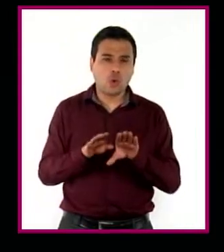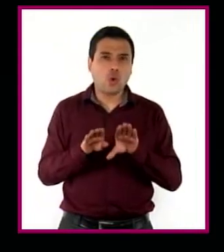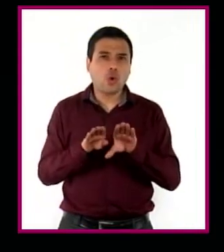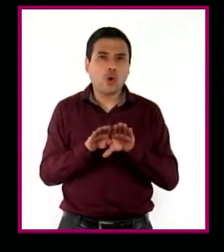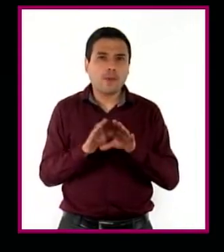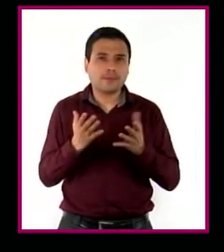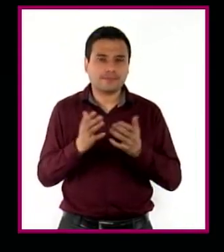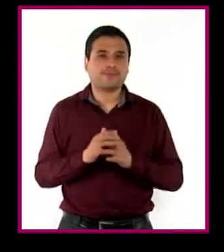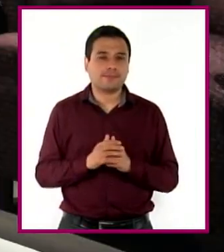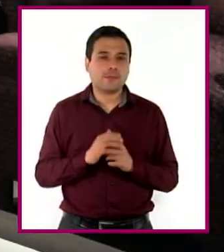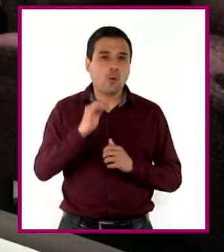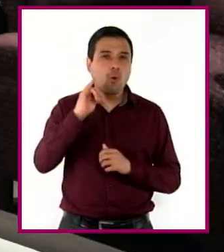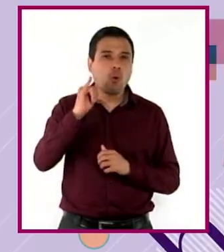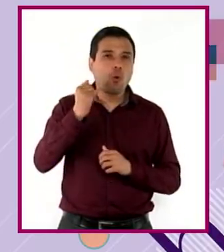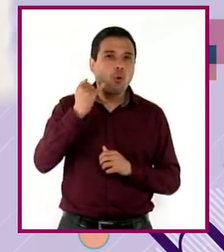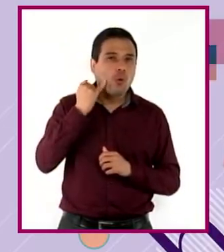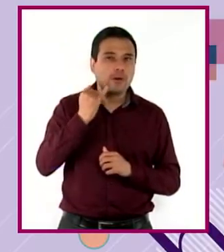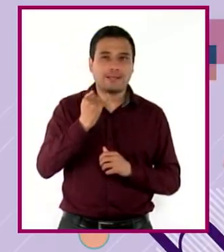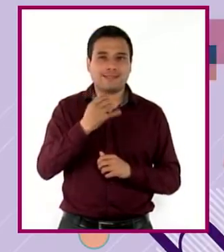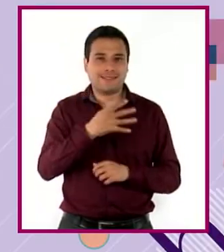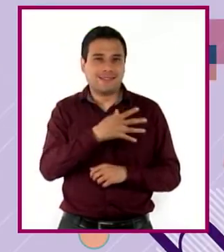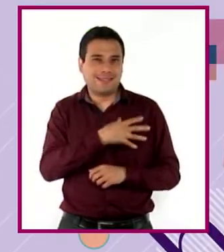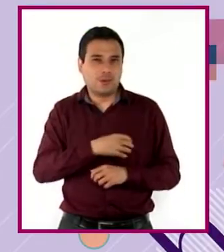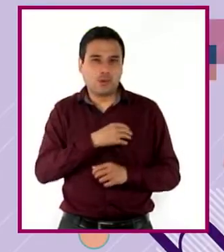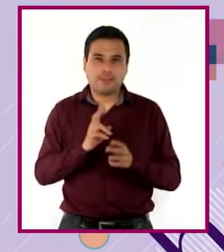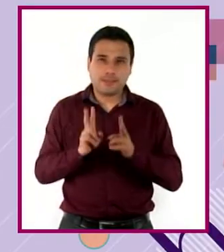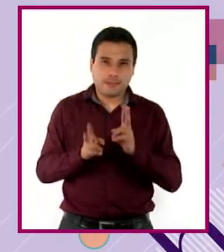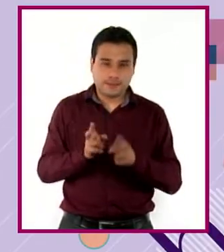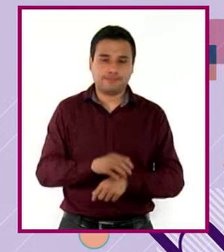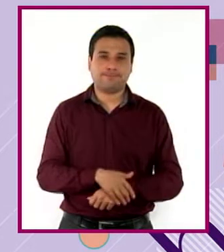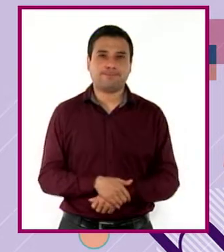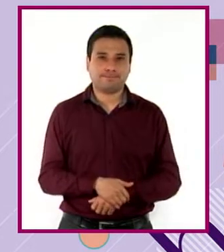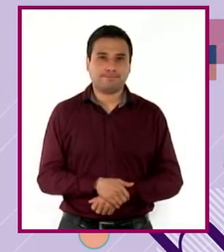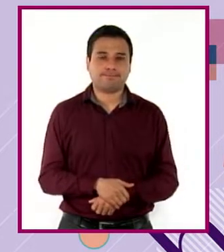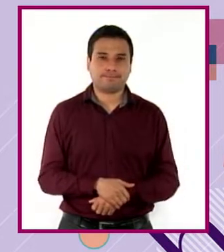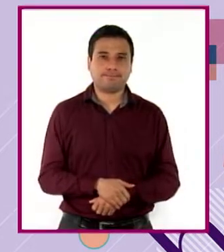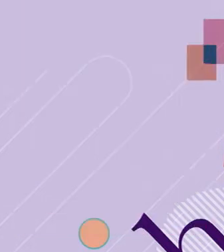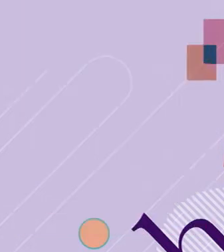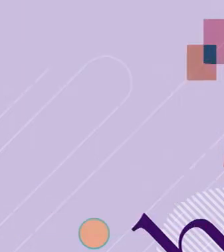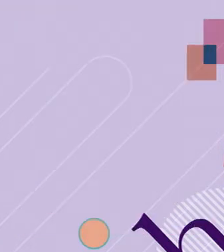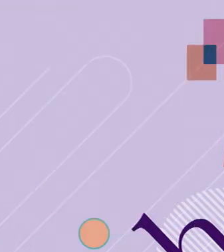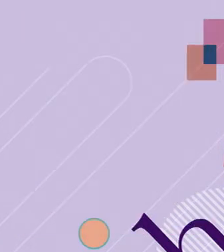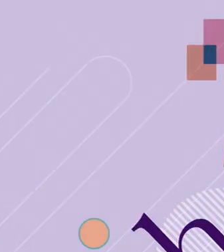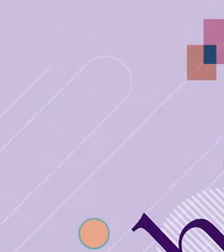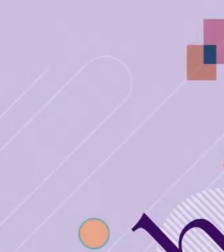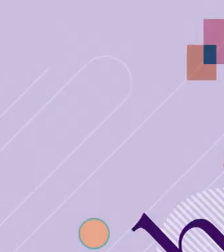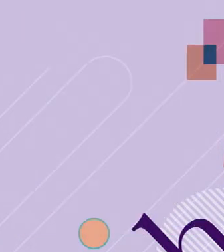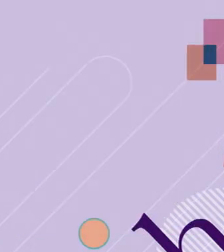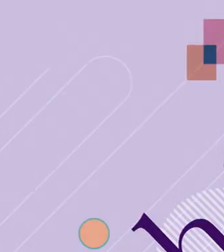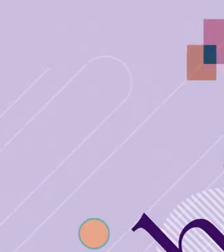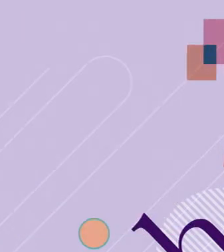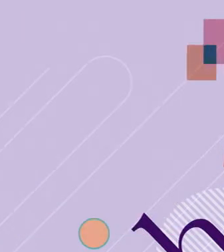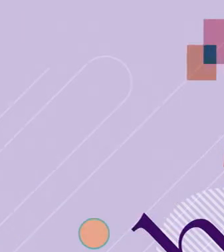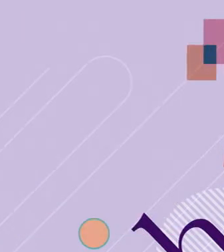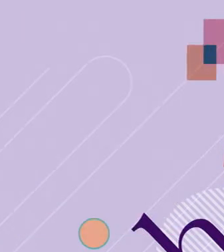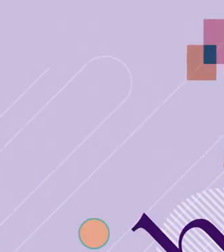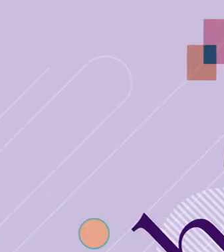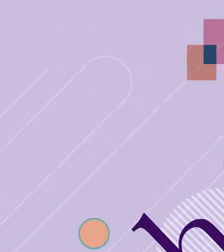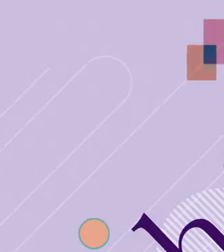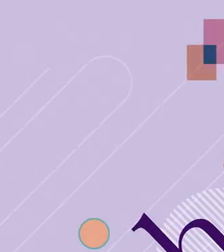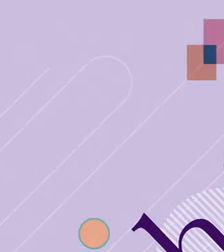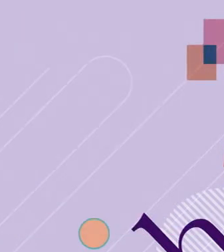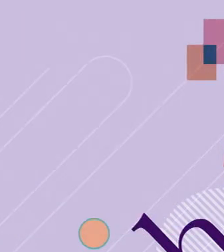hablar con su hijo mayor. Cuando se da la conversación entre el padre y el hijo, los ánimos en la casa se